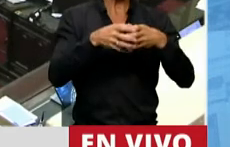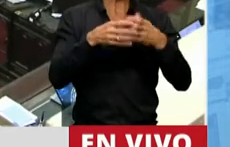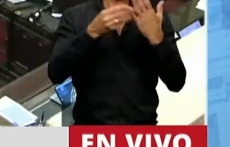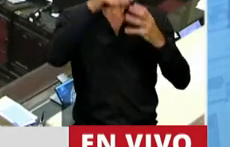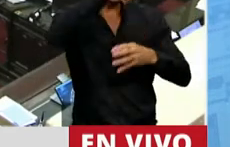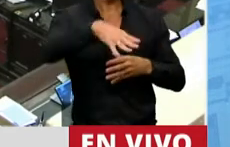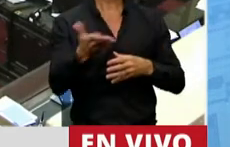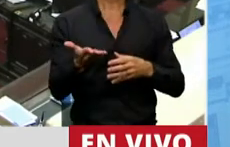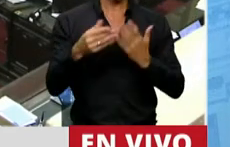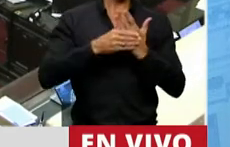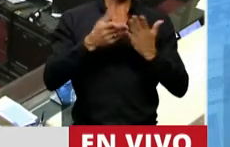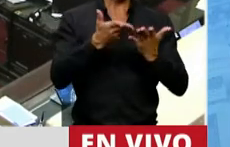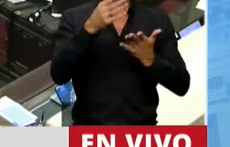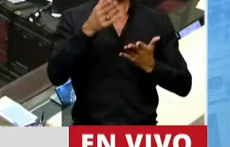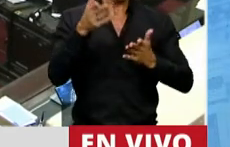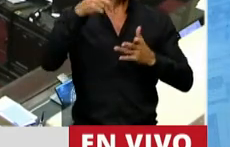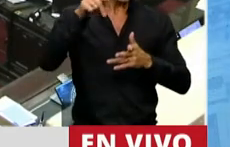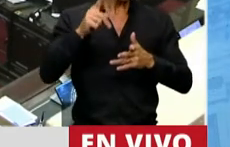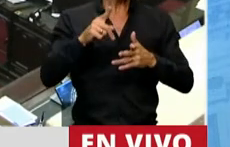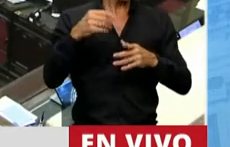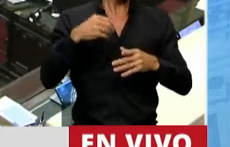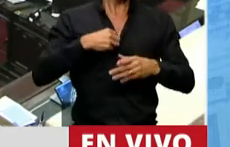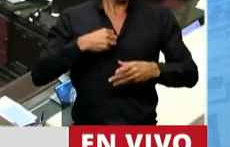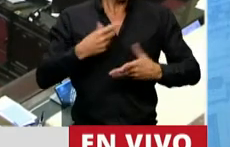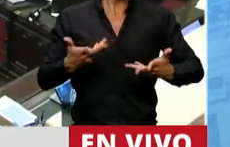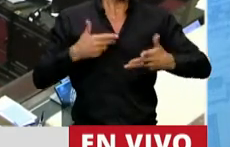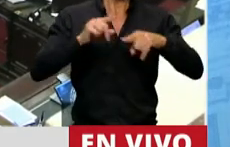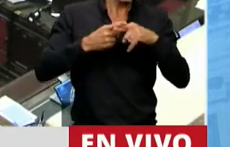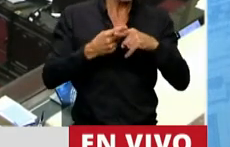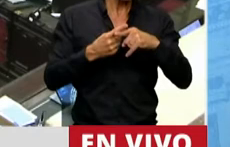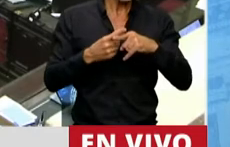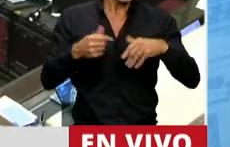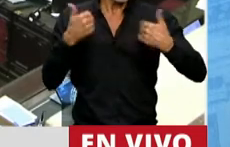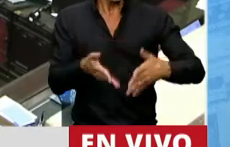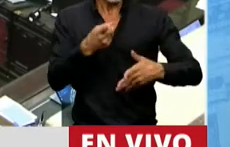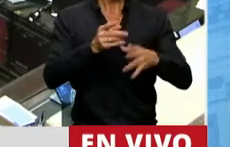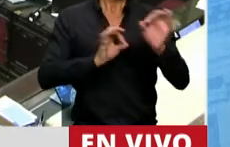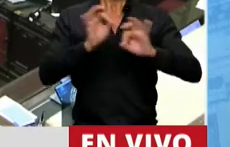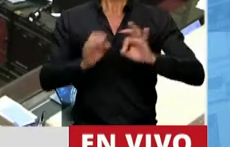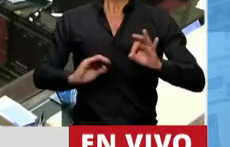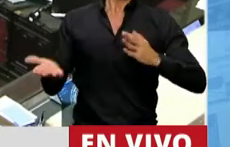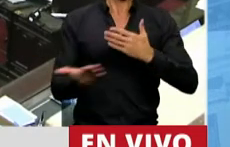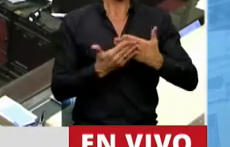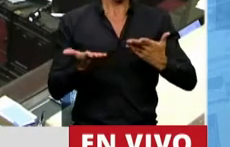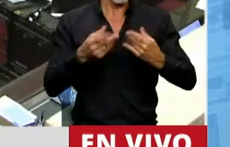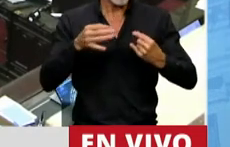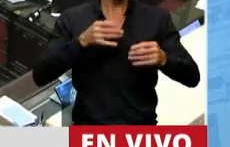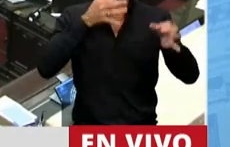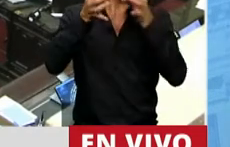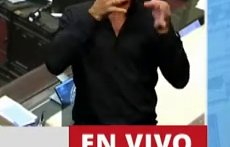estar presentes, porque eso es poner voluntad política al lado de un proyecto, porque las